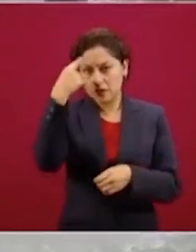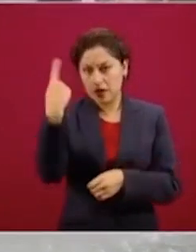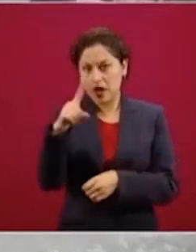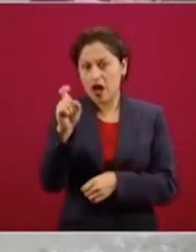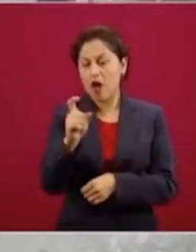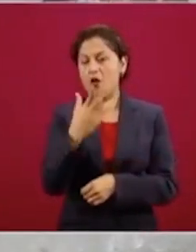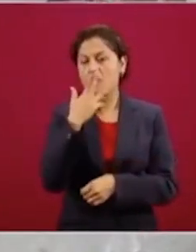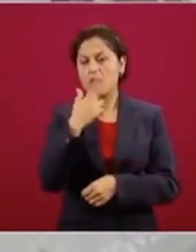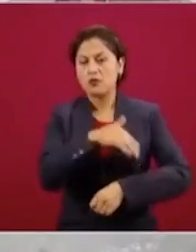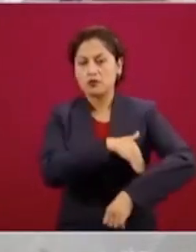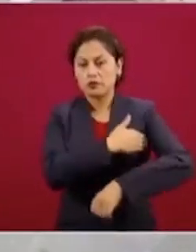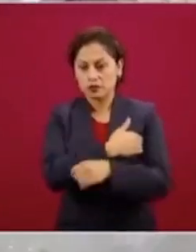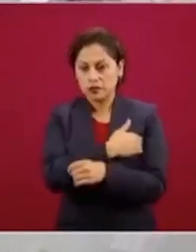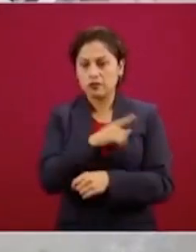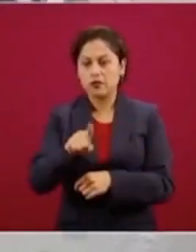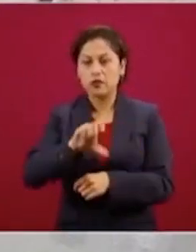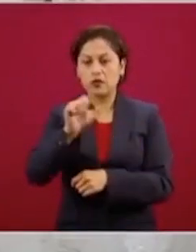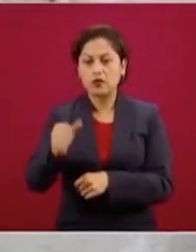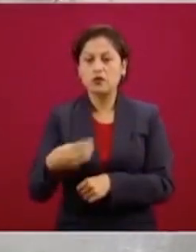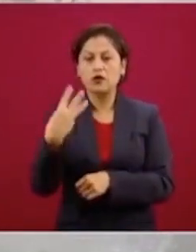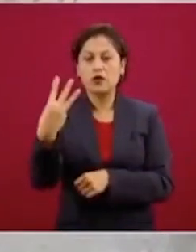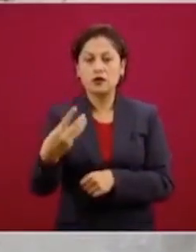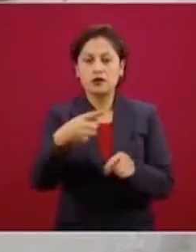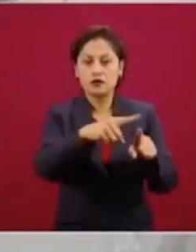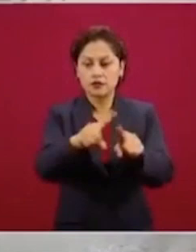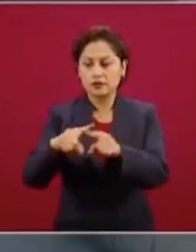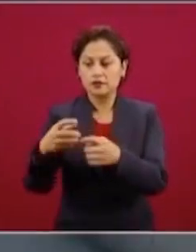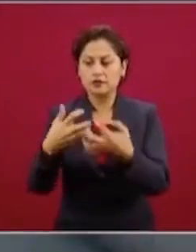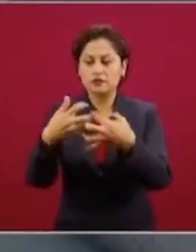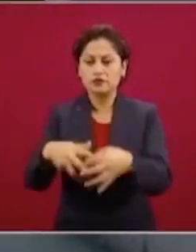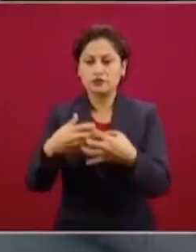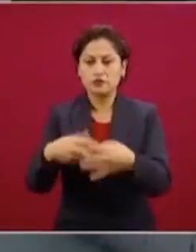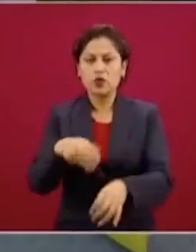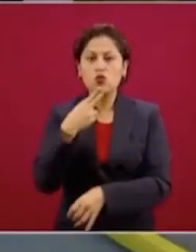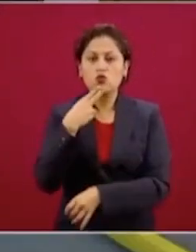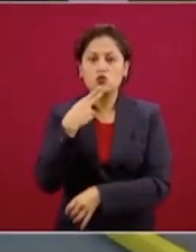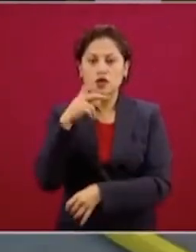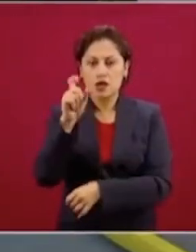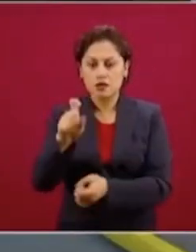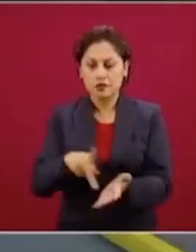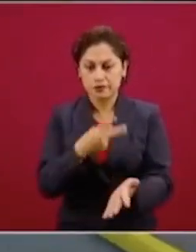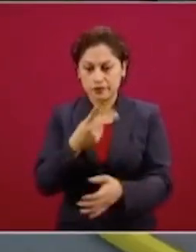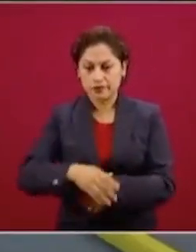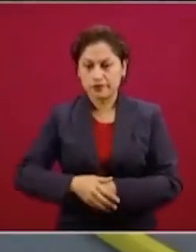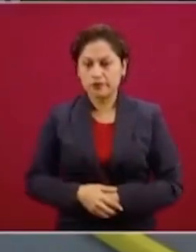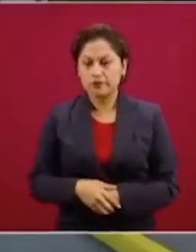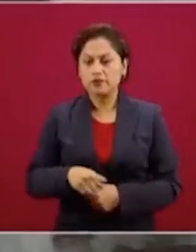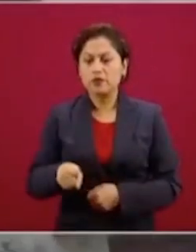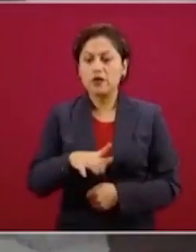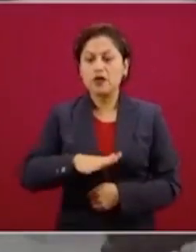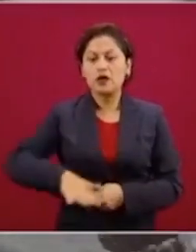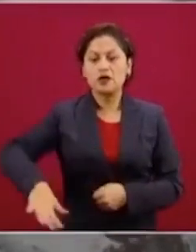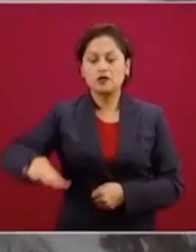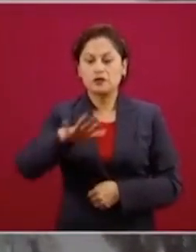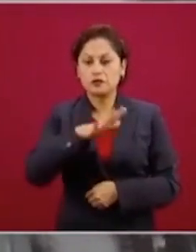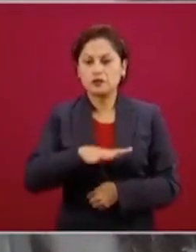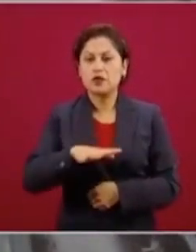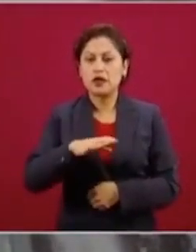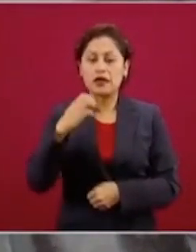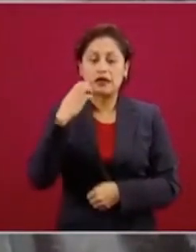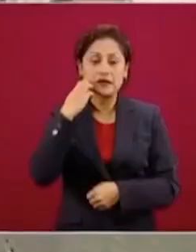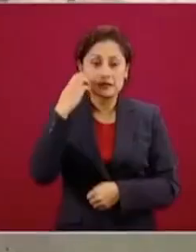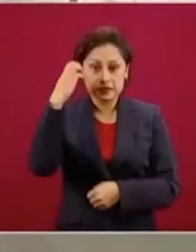y la construcción de tres plantas de tratamiento de aguas residuales. Se realiza en el estacionamiento y terminal intermodal de